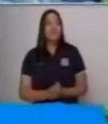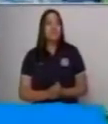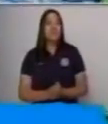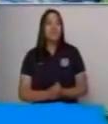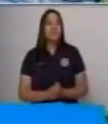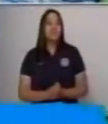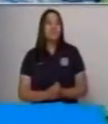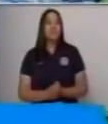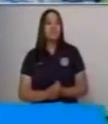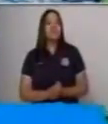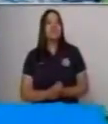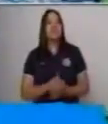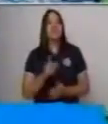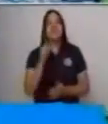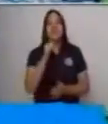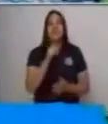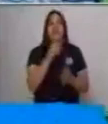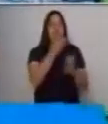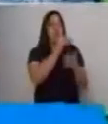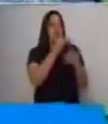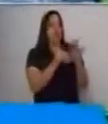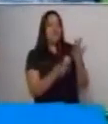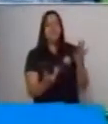Vamos a describir al niño.